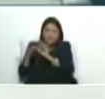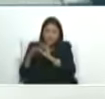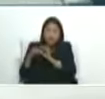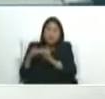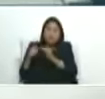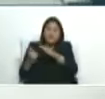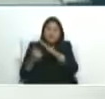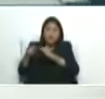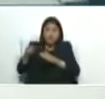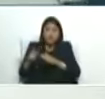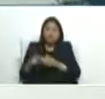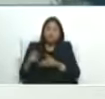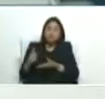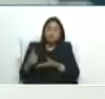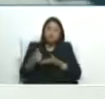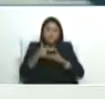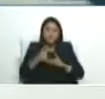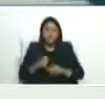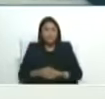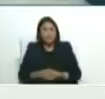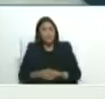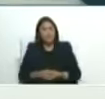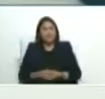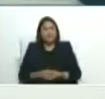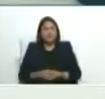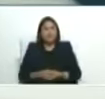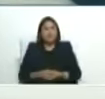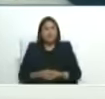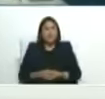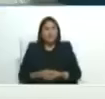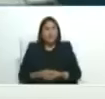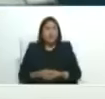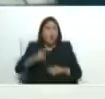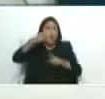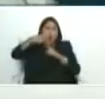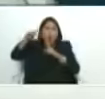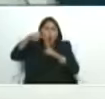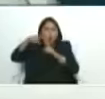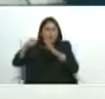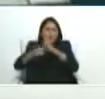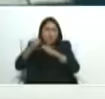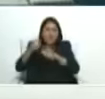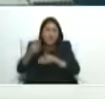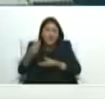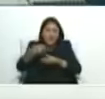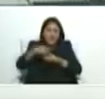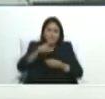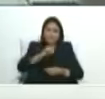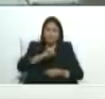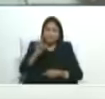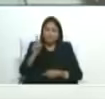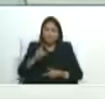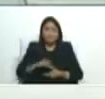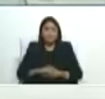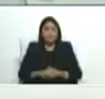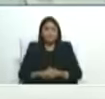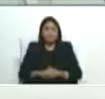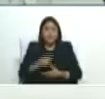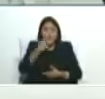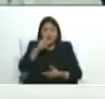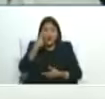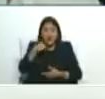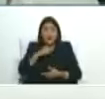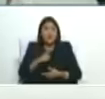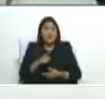así que ningún actor extrarregional venga a meter sus manos en esto ayer hubo que darle un tatequieto